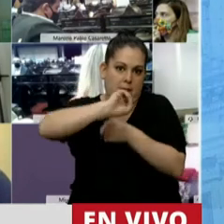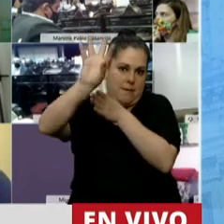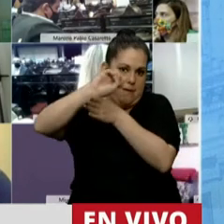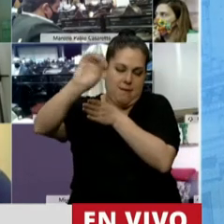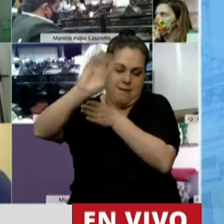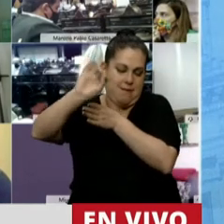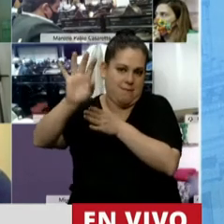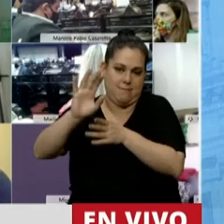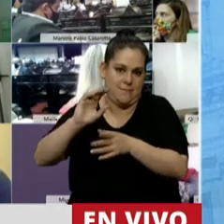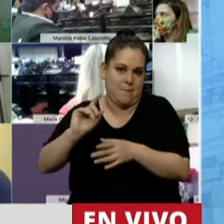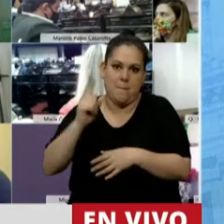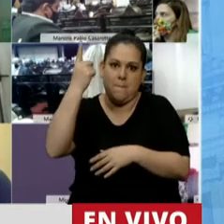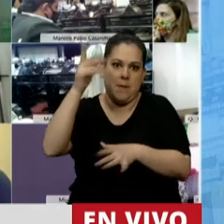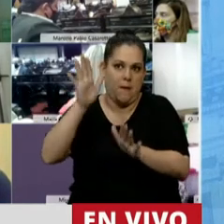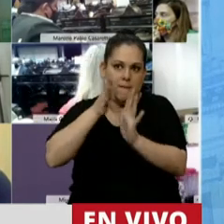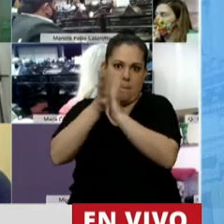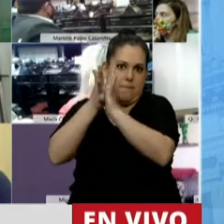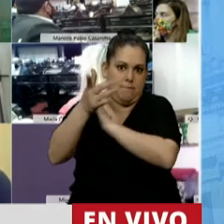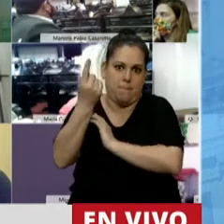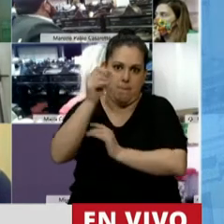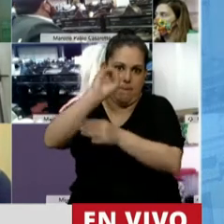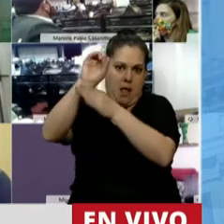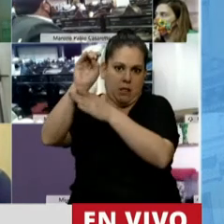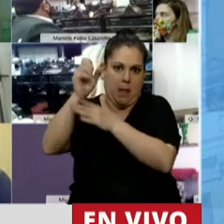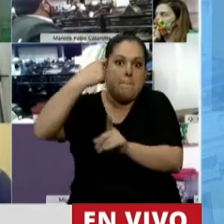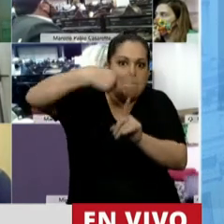sin precedentes, con una deuda tomada,